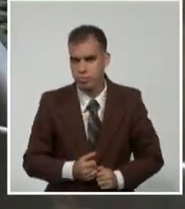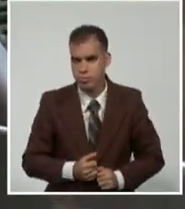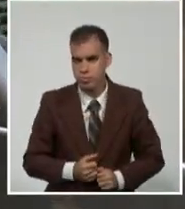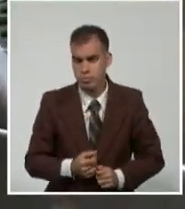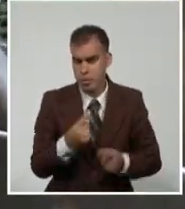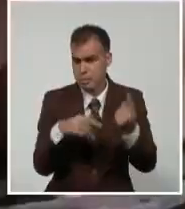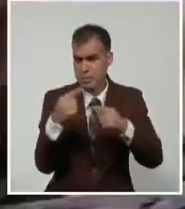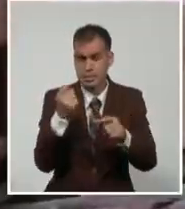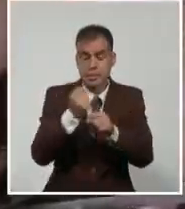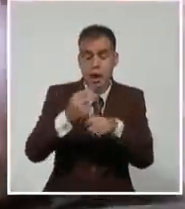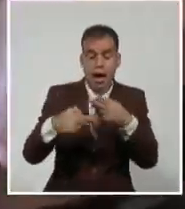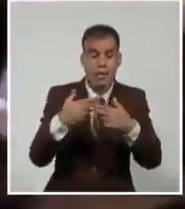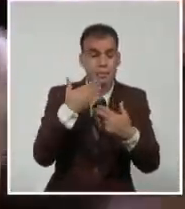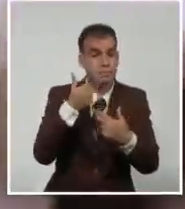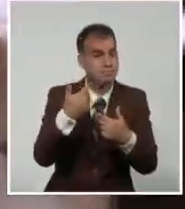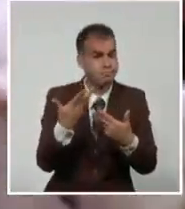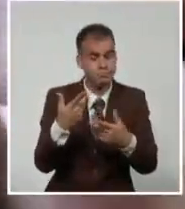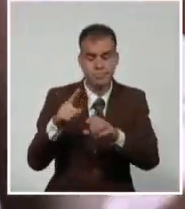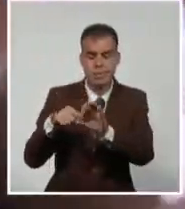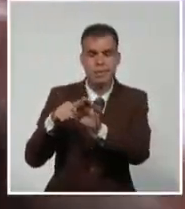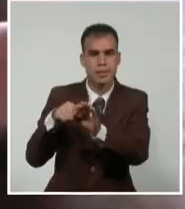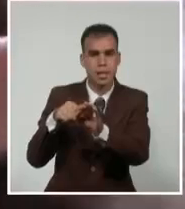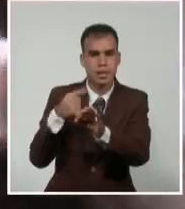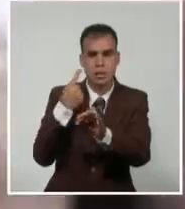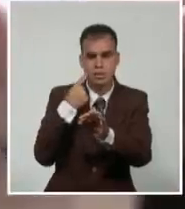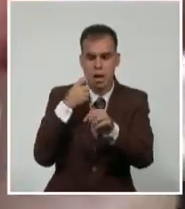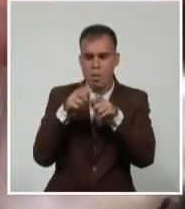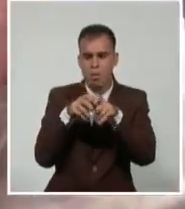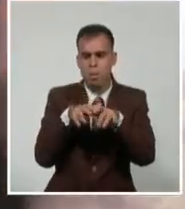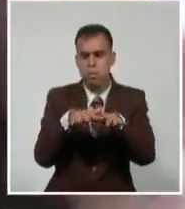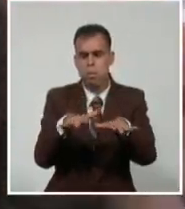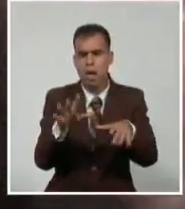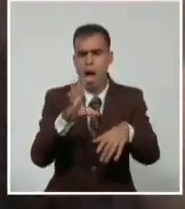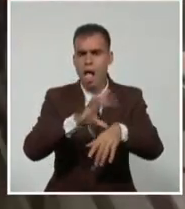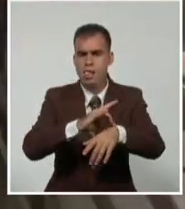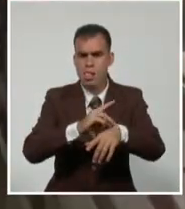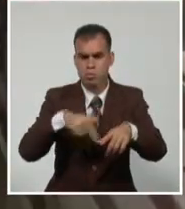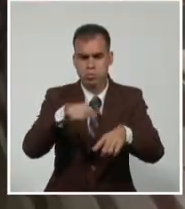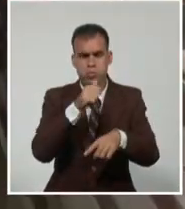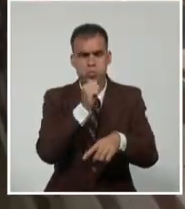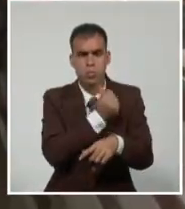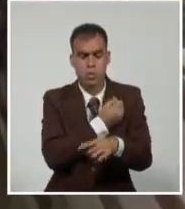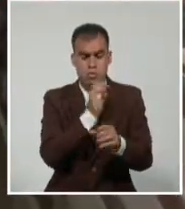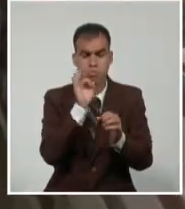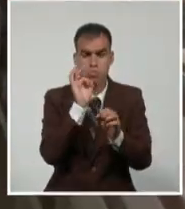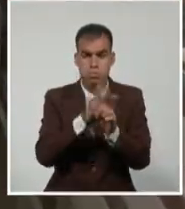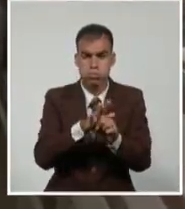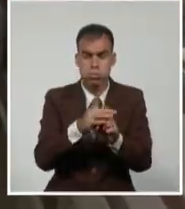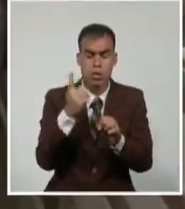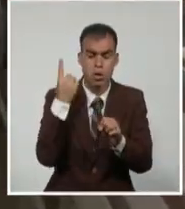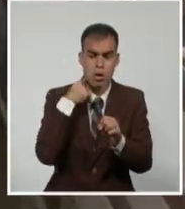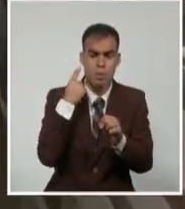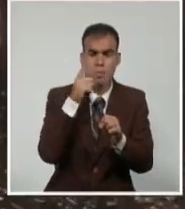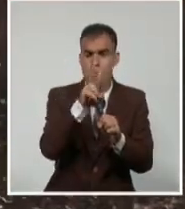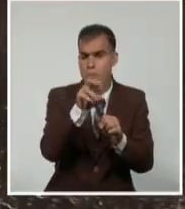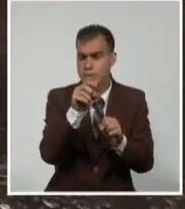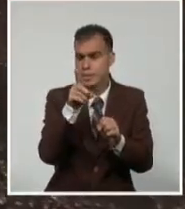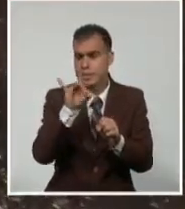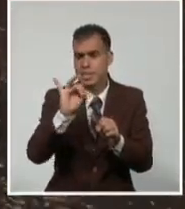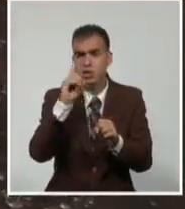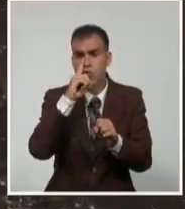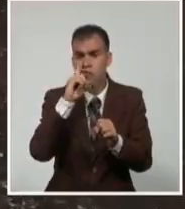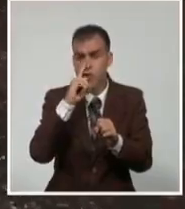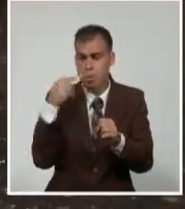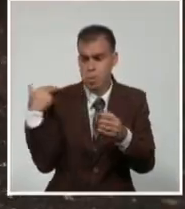Juventud, donde no se registran brotes de la enfermedad desde noviembre de 2017, cuando inició en ese territorio la